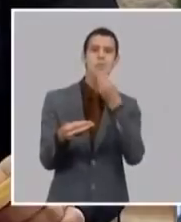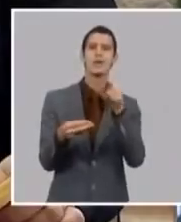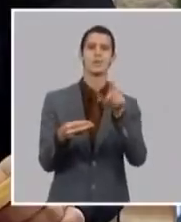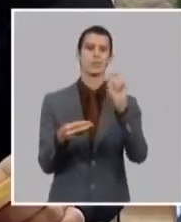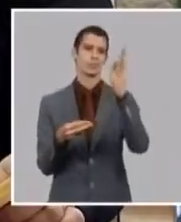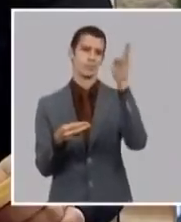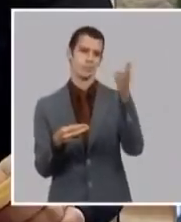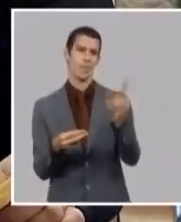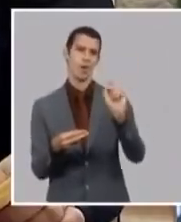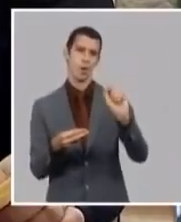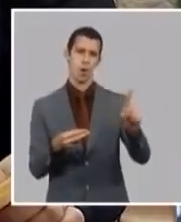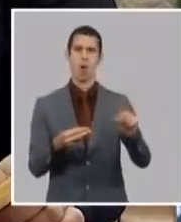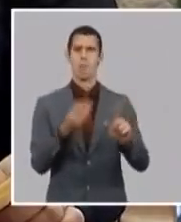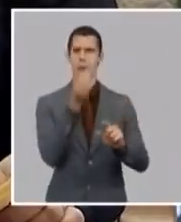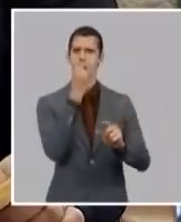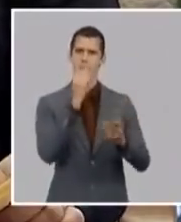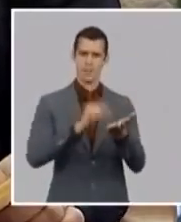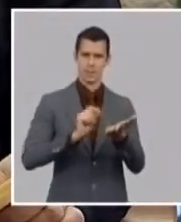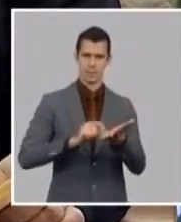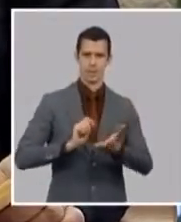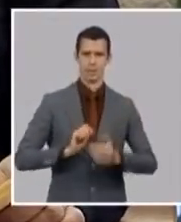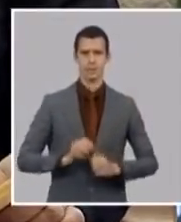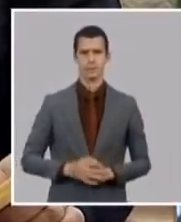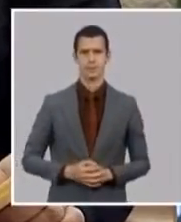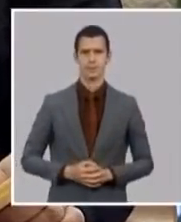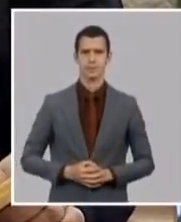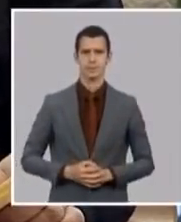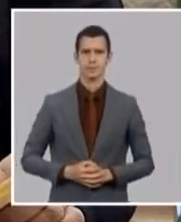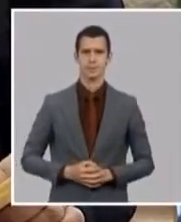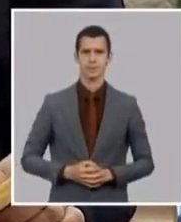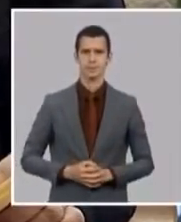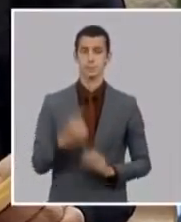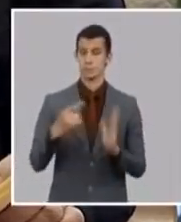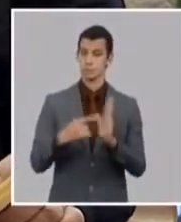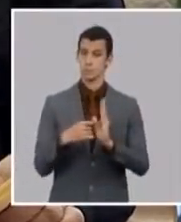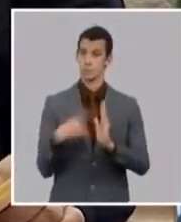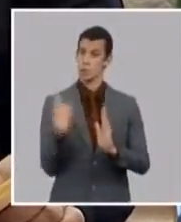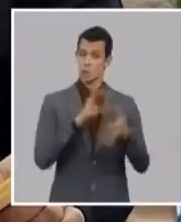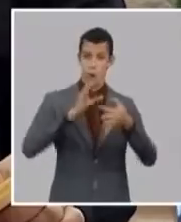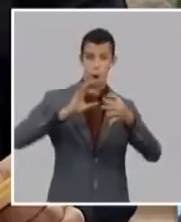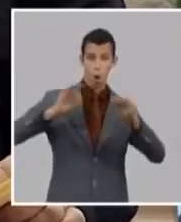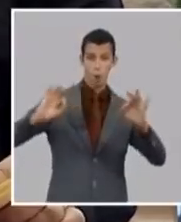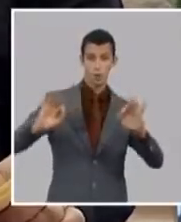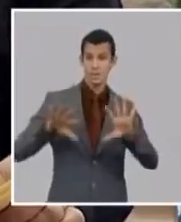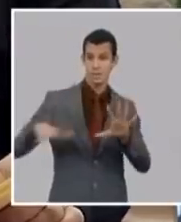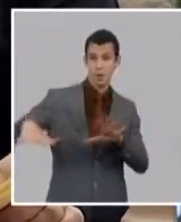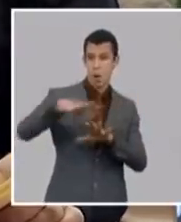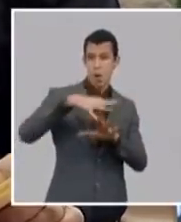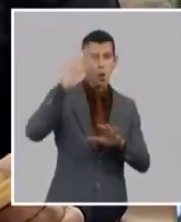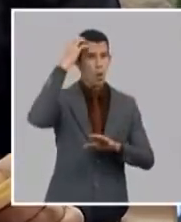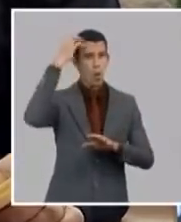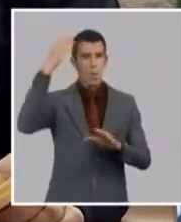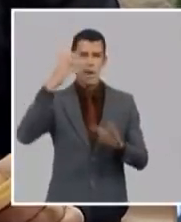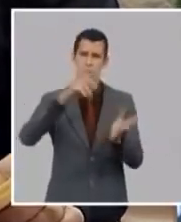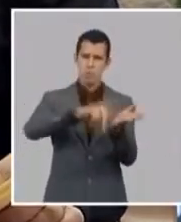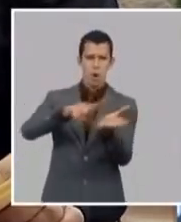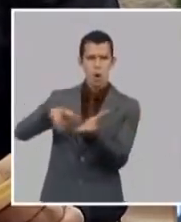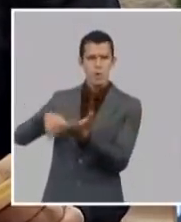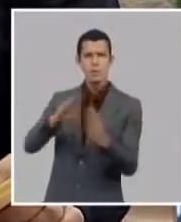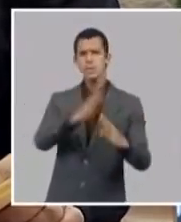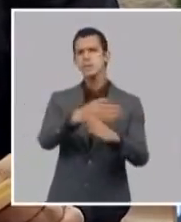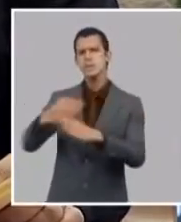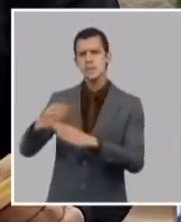la implementación para que estas personas estén informadas los gobiernos en sus territorios que tienen ese levantamiento hecho